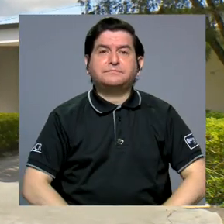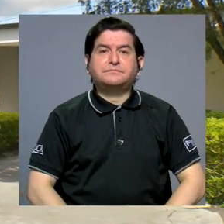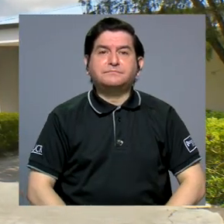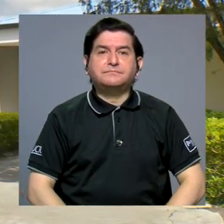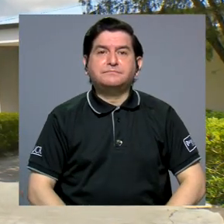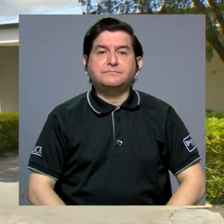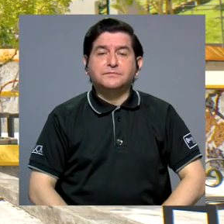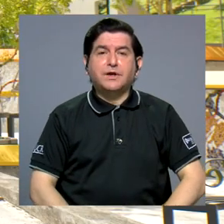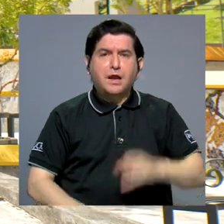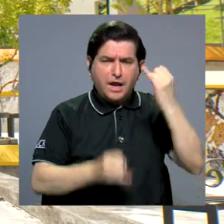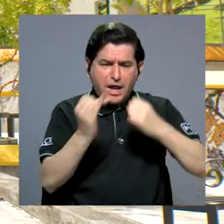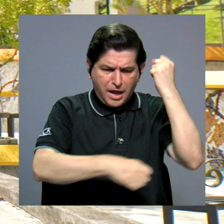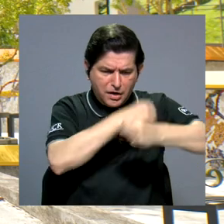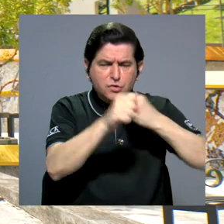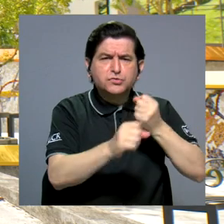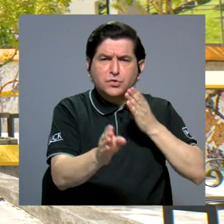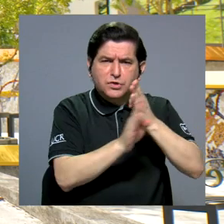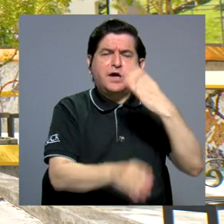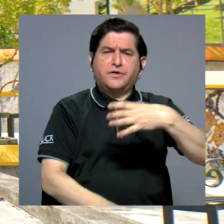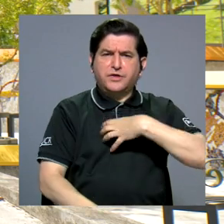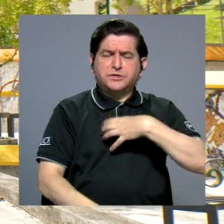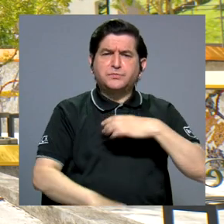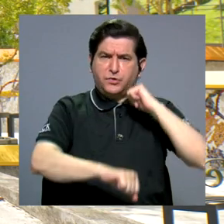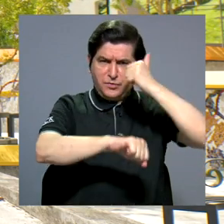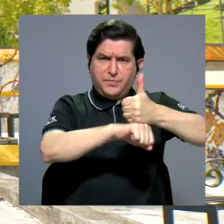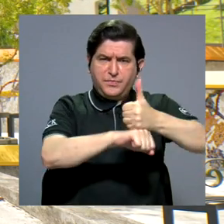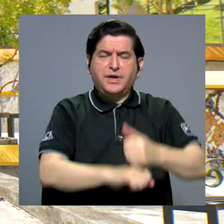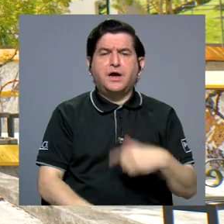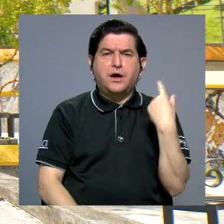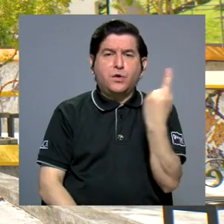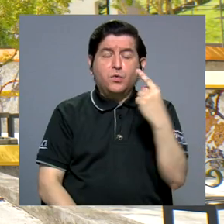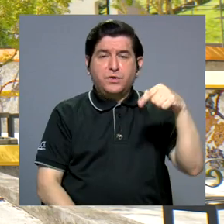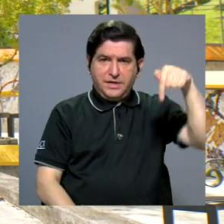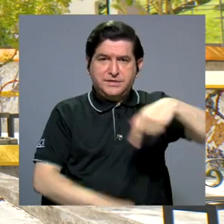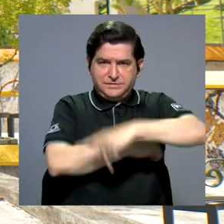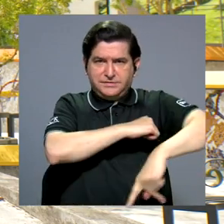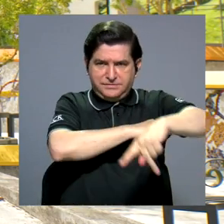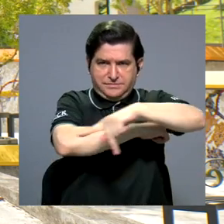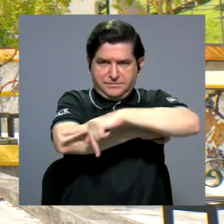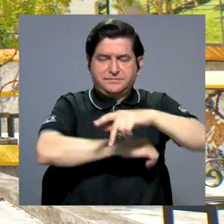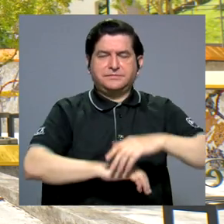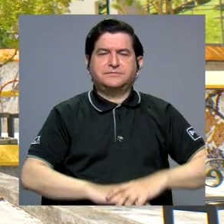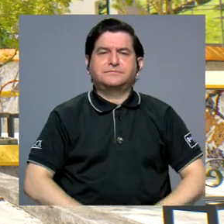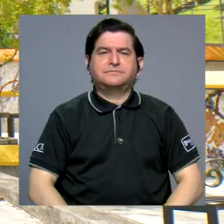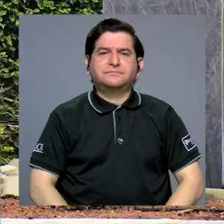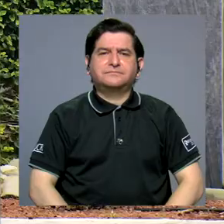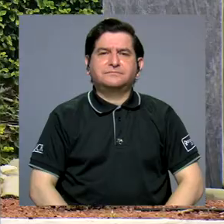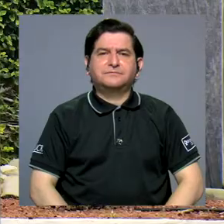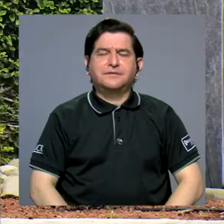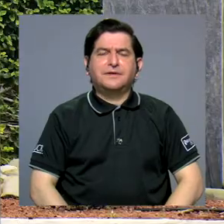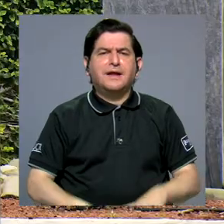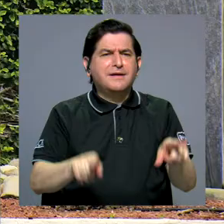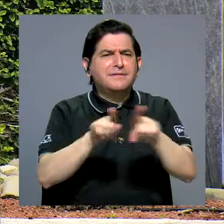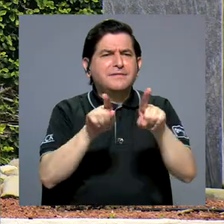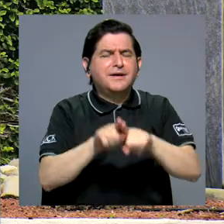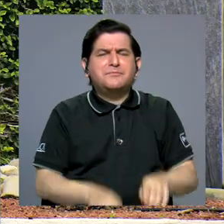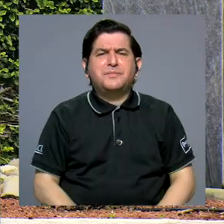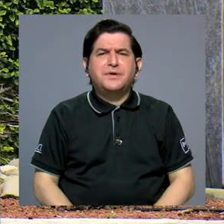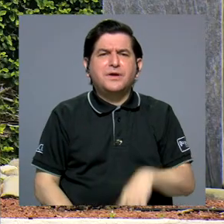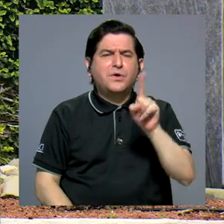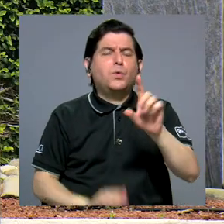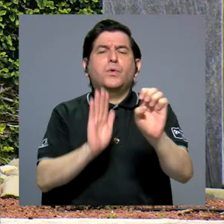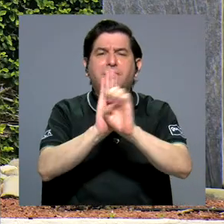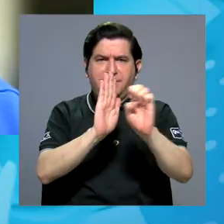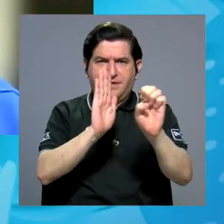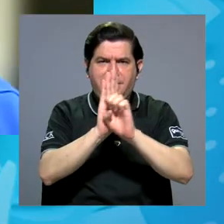Y de hecho, en los últimos años han creado carreras propias, inclusive únicas en el país, ¿verdad? Y también viene a ser un referente, un